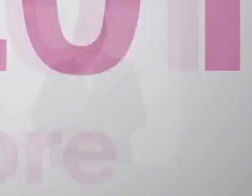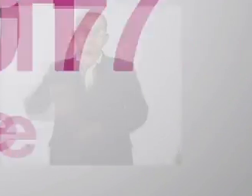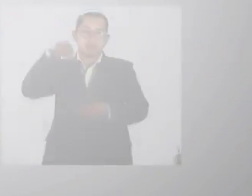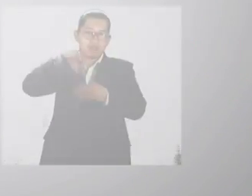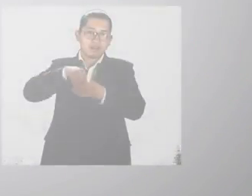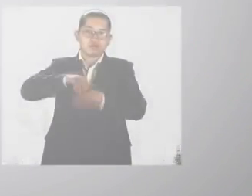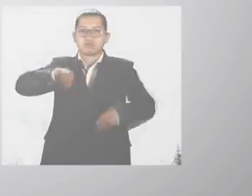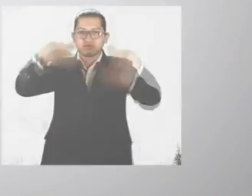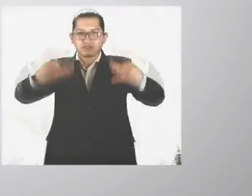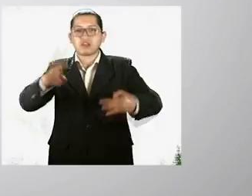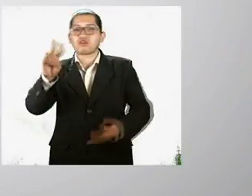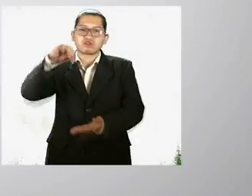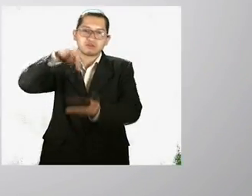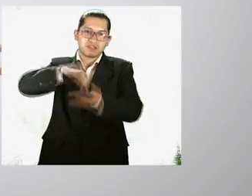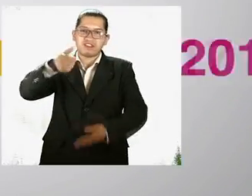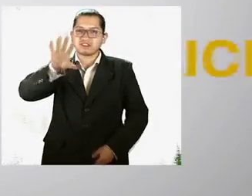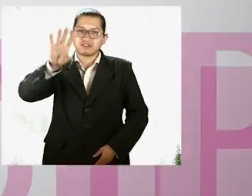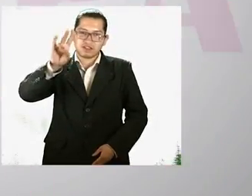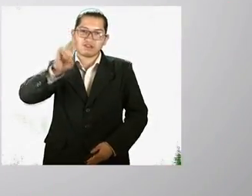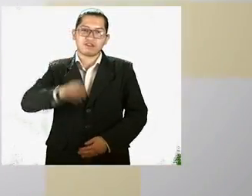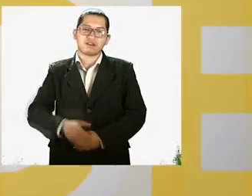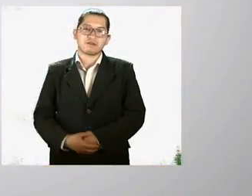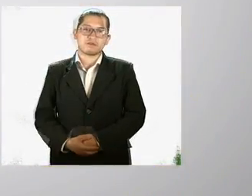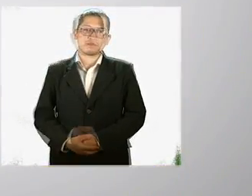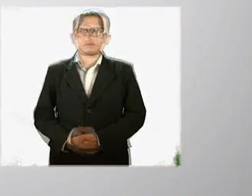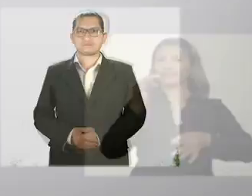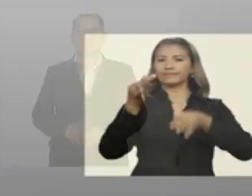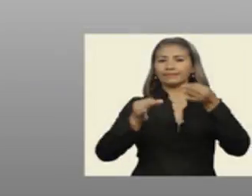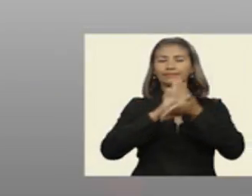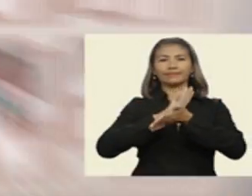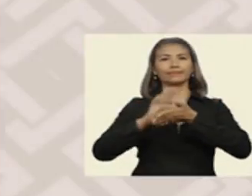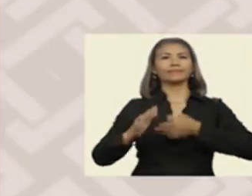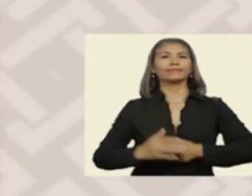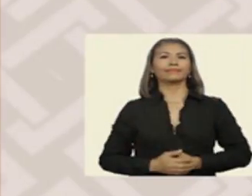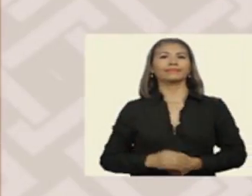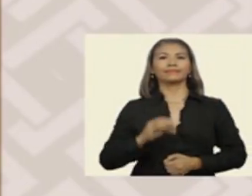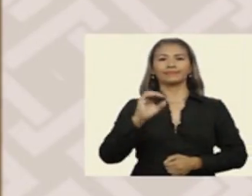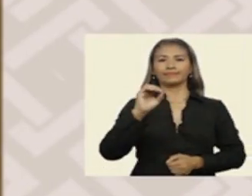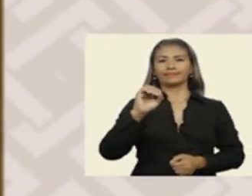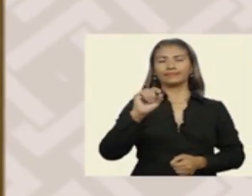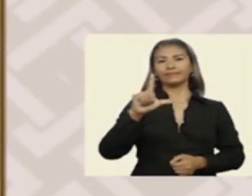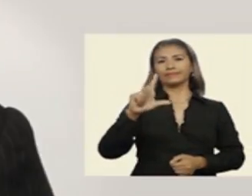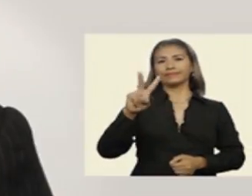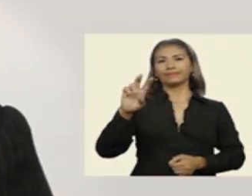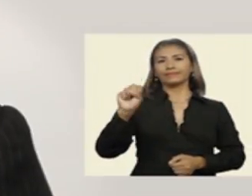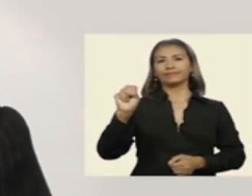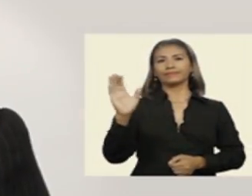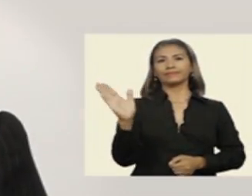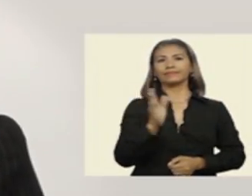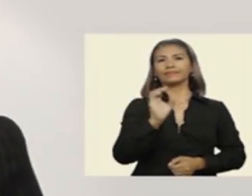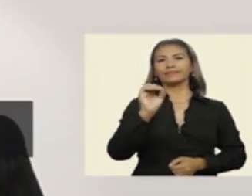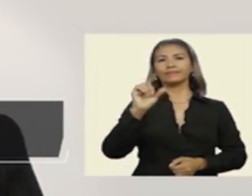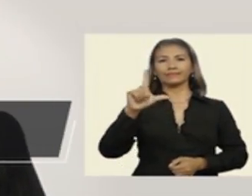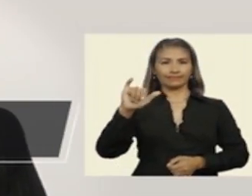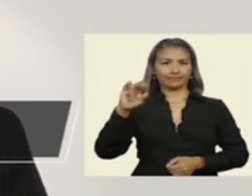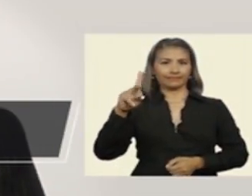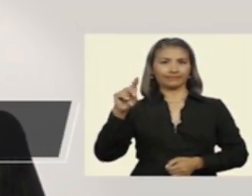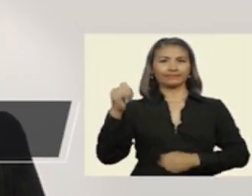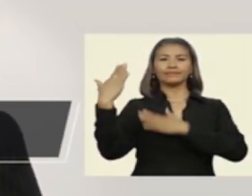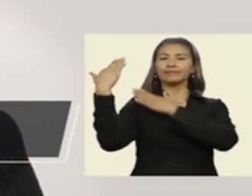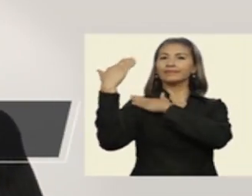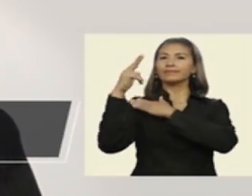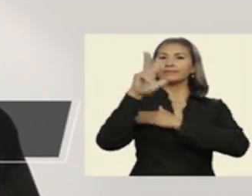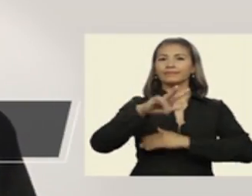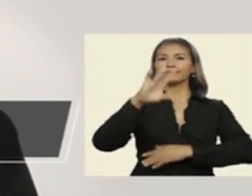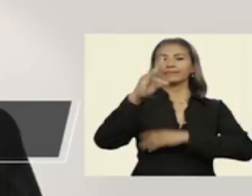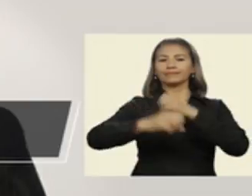Elecciones Judiciales 2017 Olvis Eues Oliva Soy Olvis Eues Oliva, luceño,